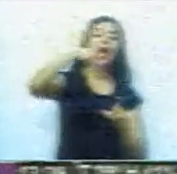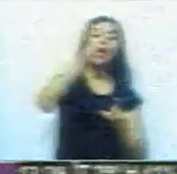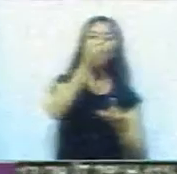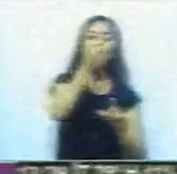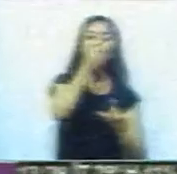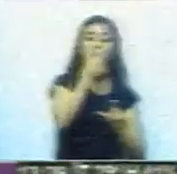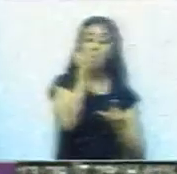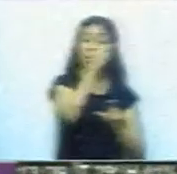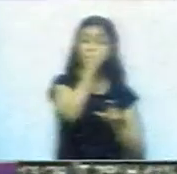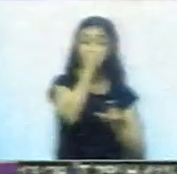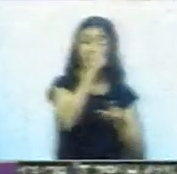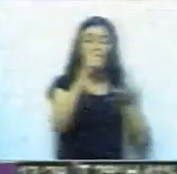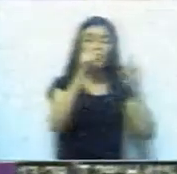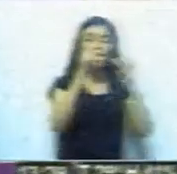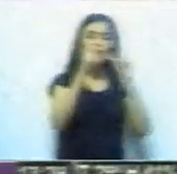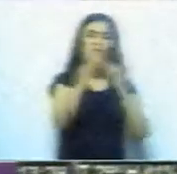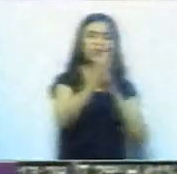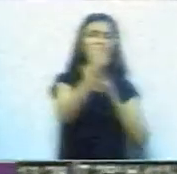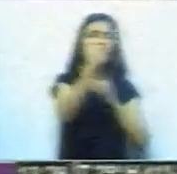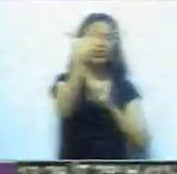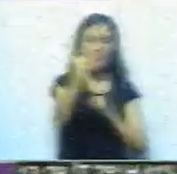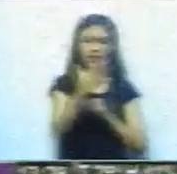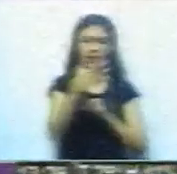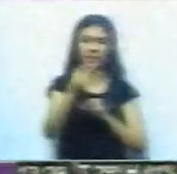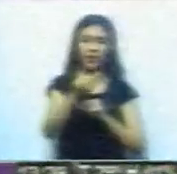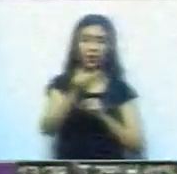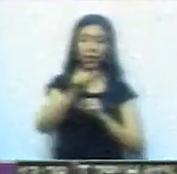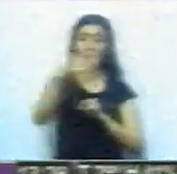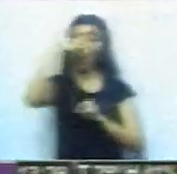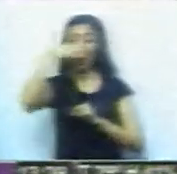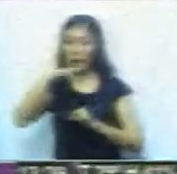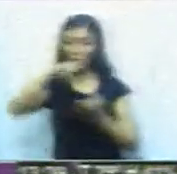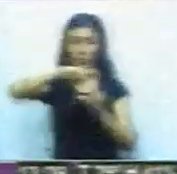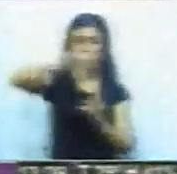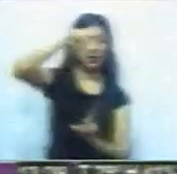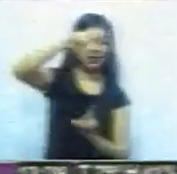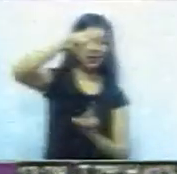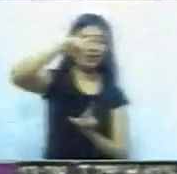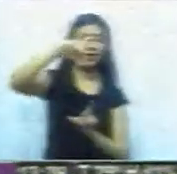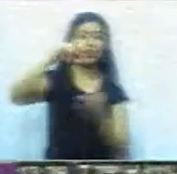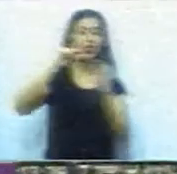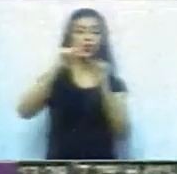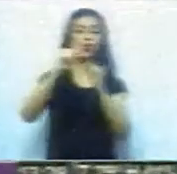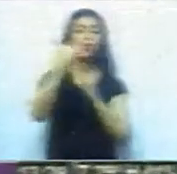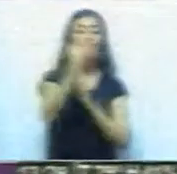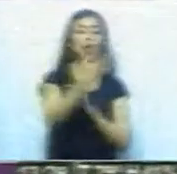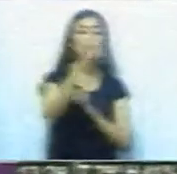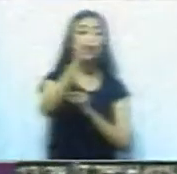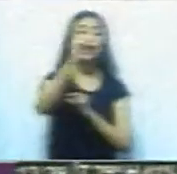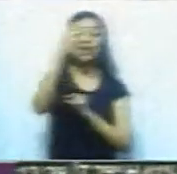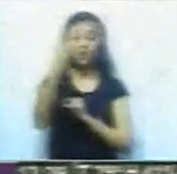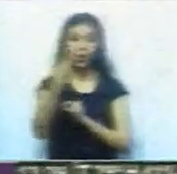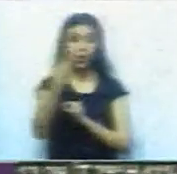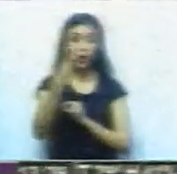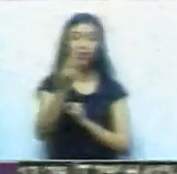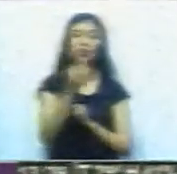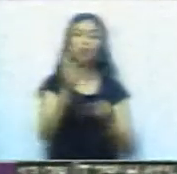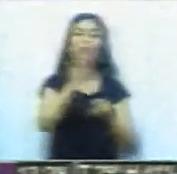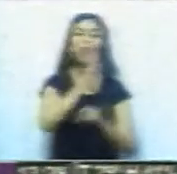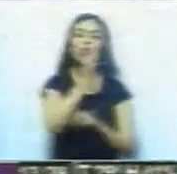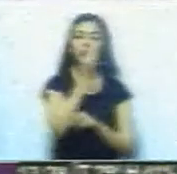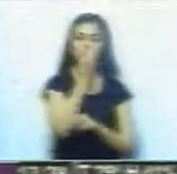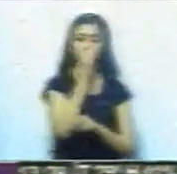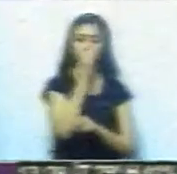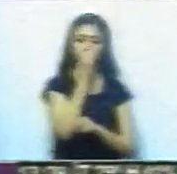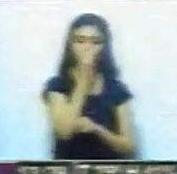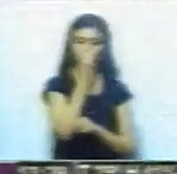después está la 502 para Gerardo Morales, Alejandra Martínez y Luciano de Marcos está en la 3.